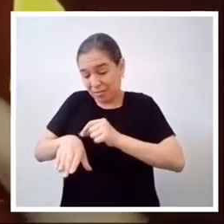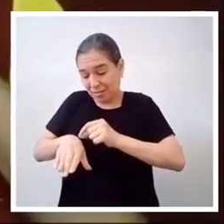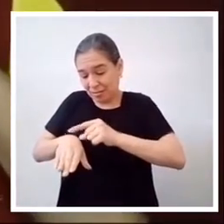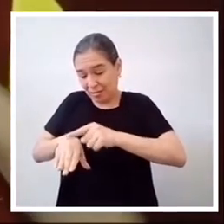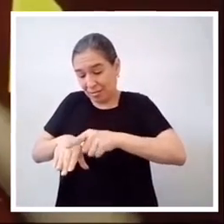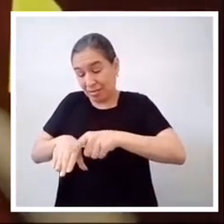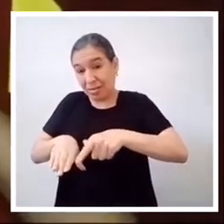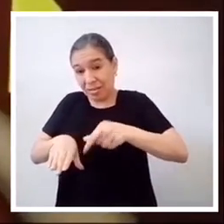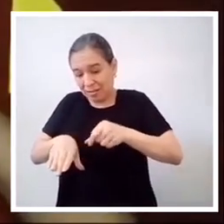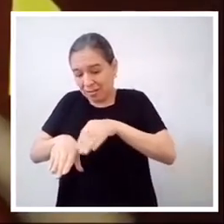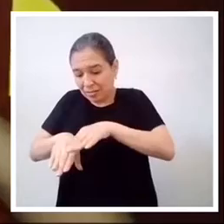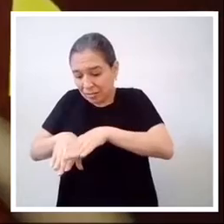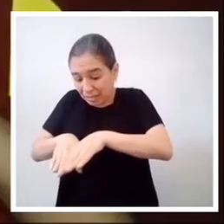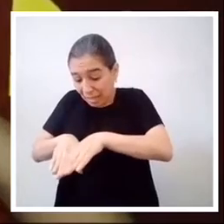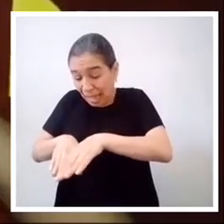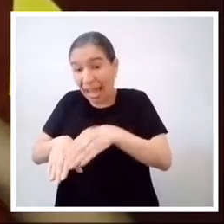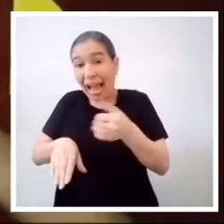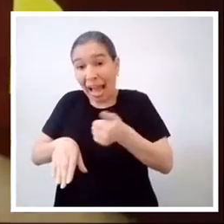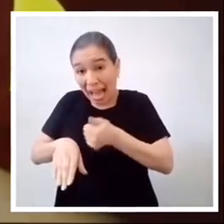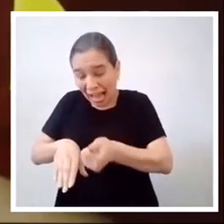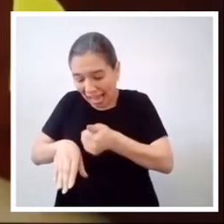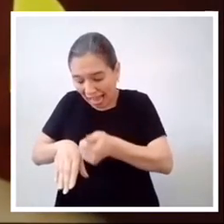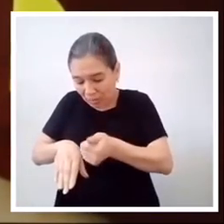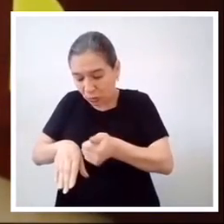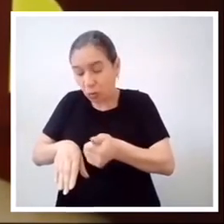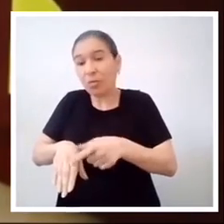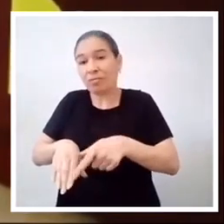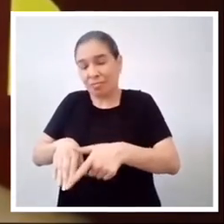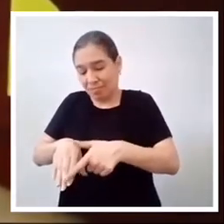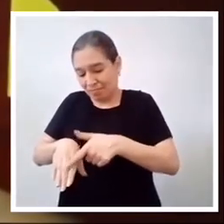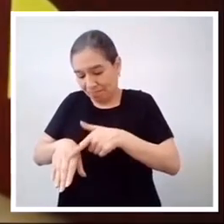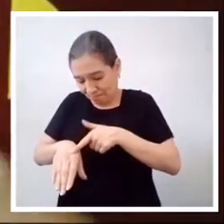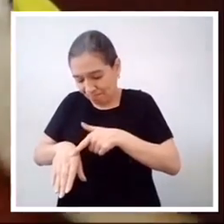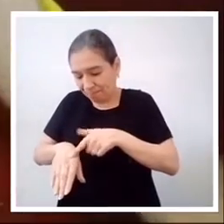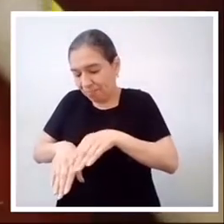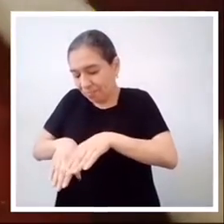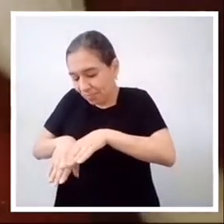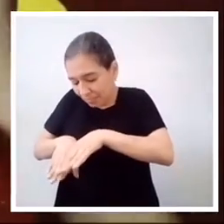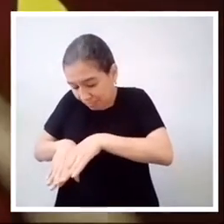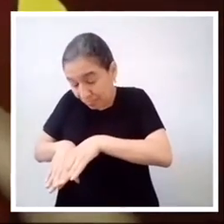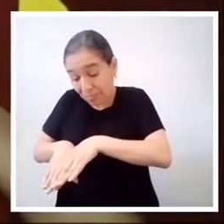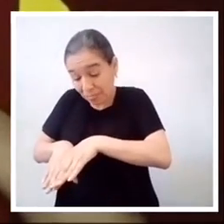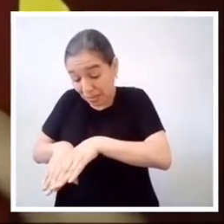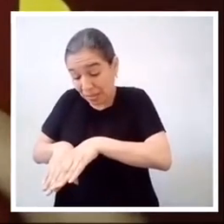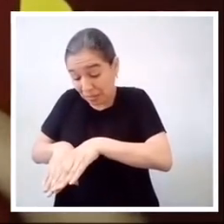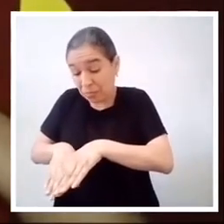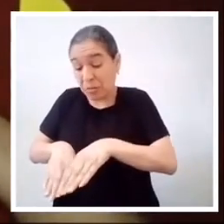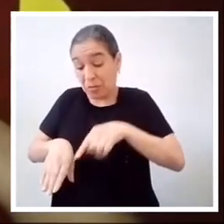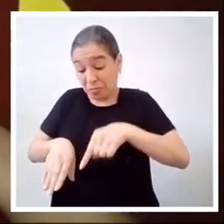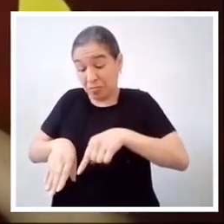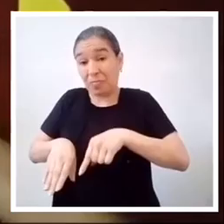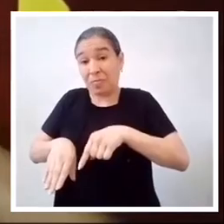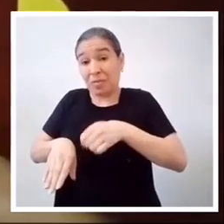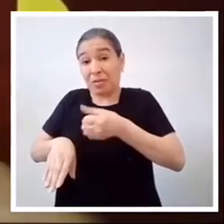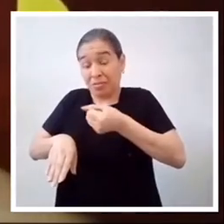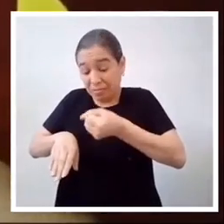círculo azul intenso, que también habíamos doblado por la mitad.